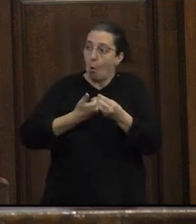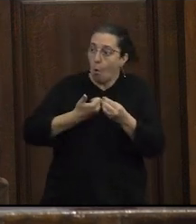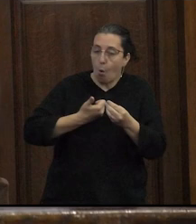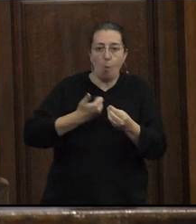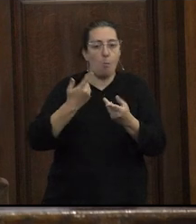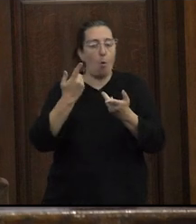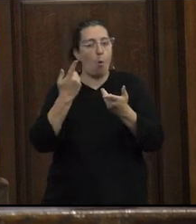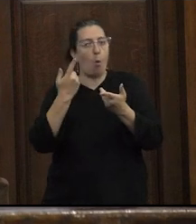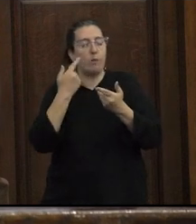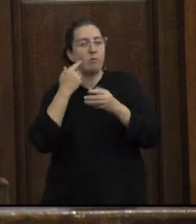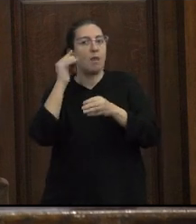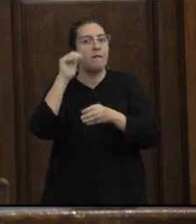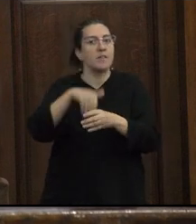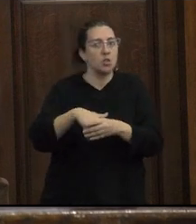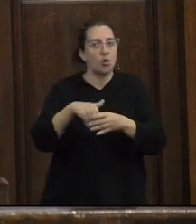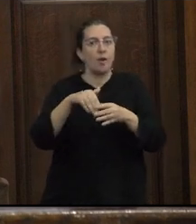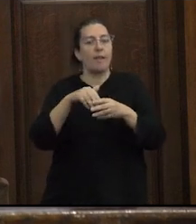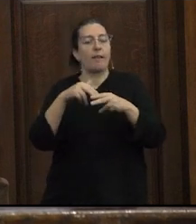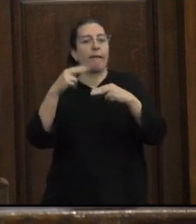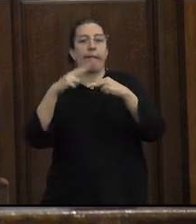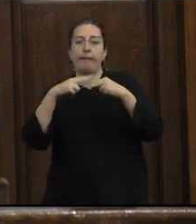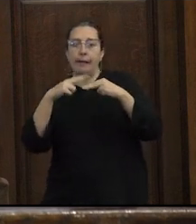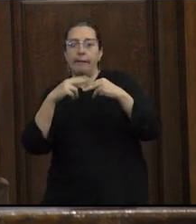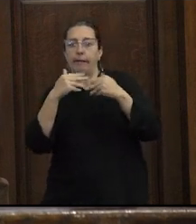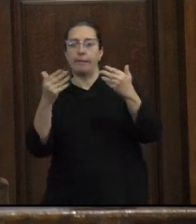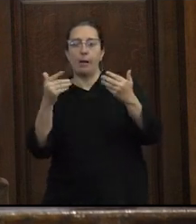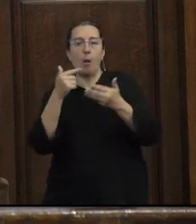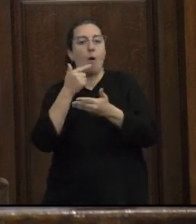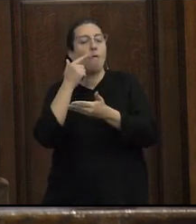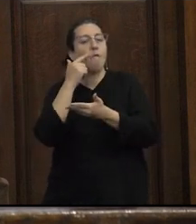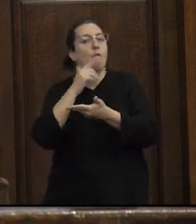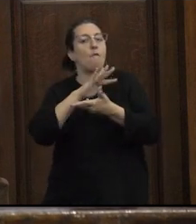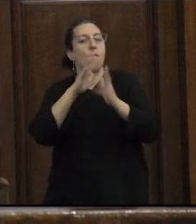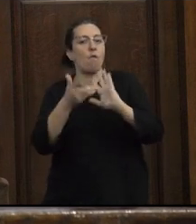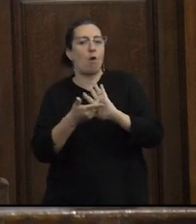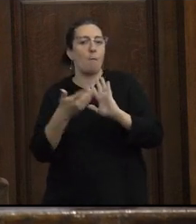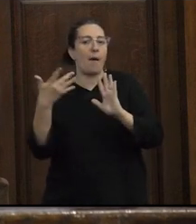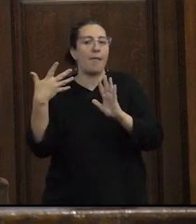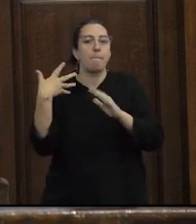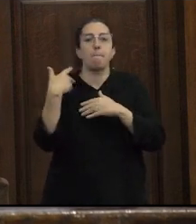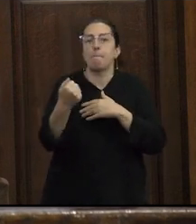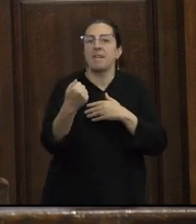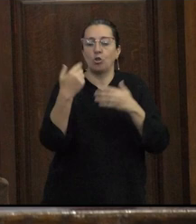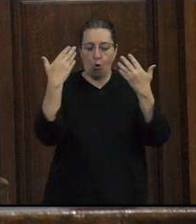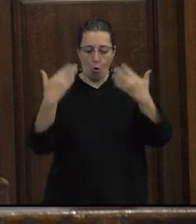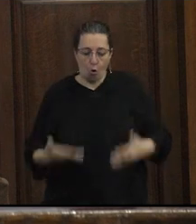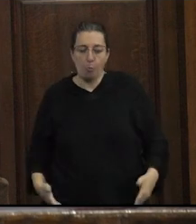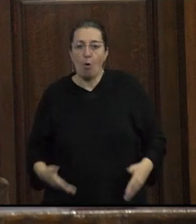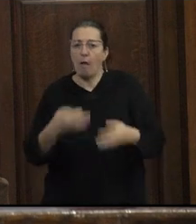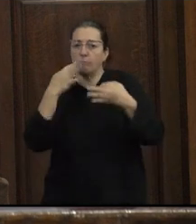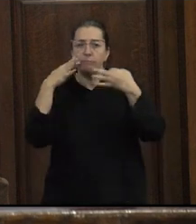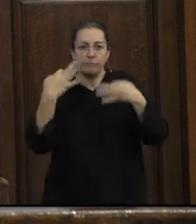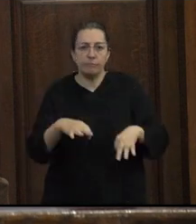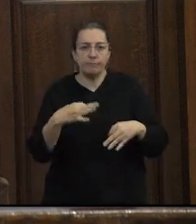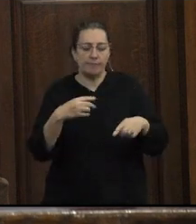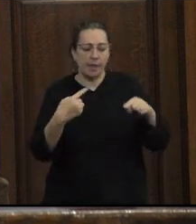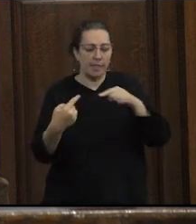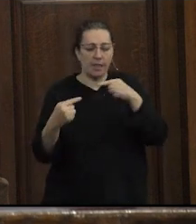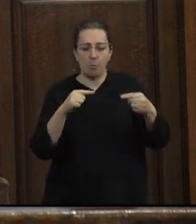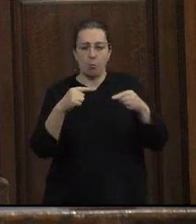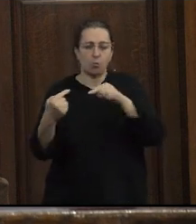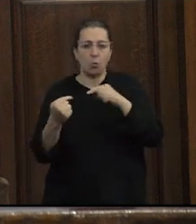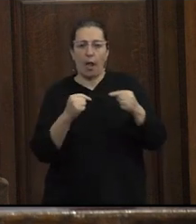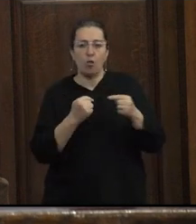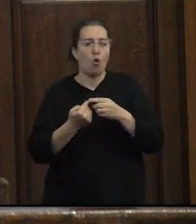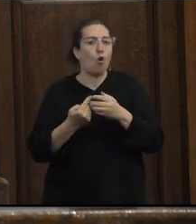prácticas con sus intervenciones en redes otros modos de vida corporal y afectiva disputando con las lógicas